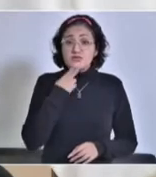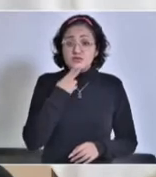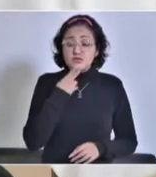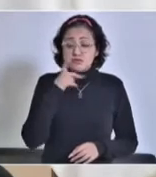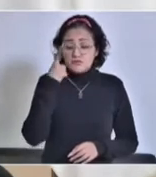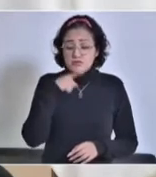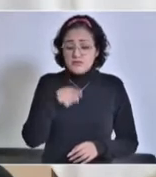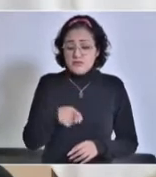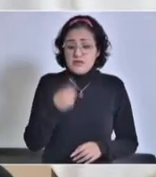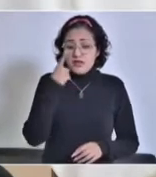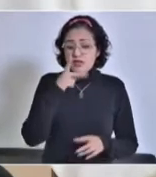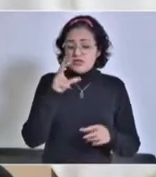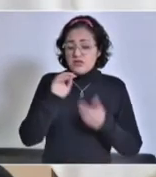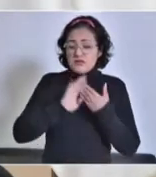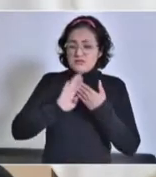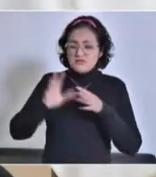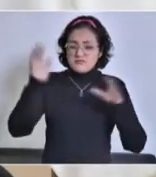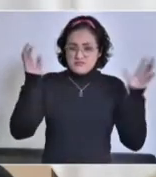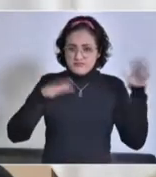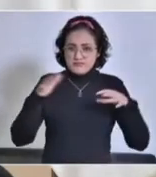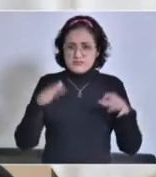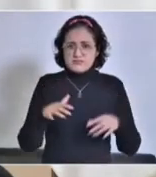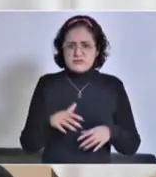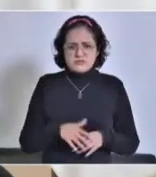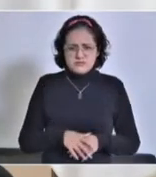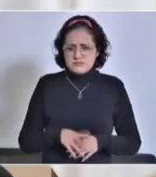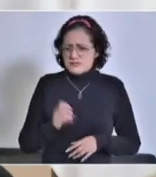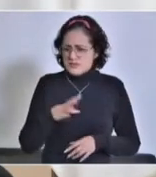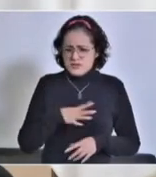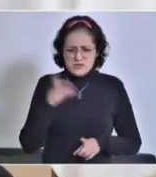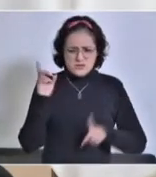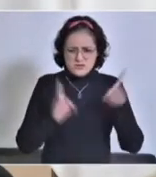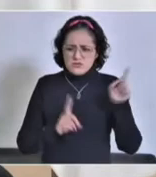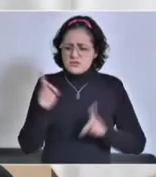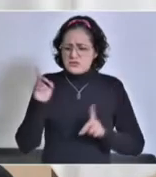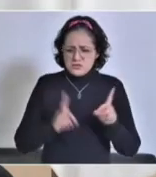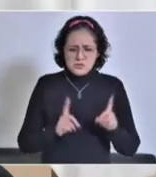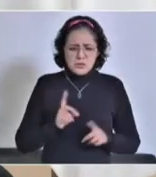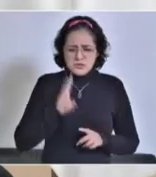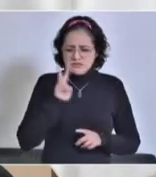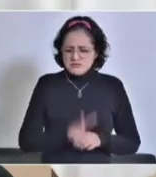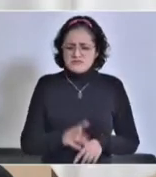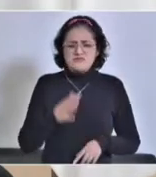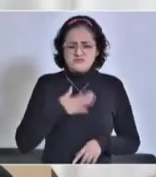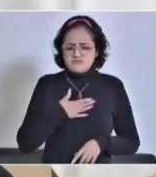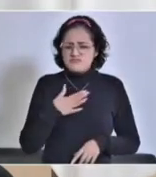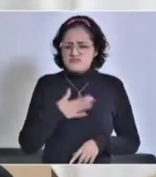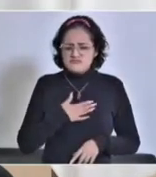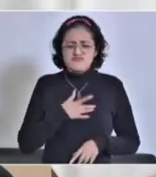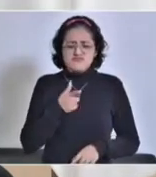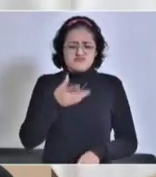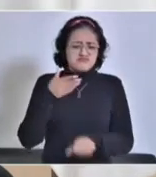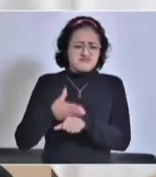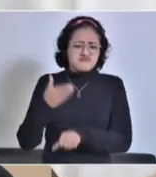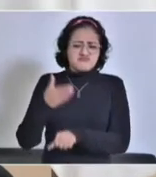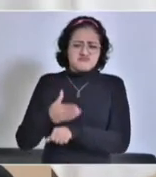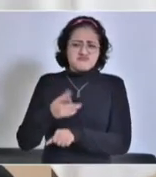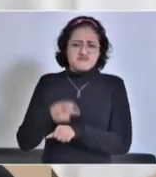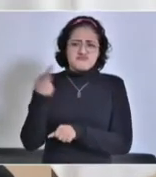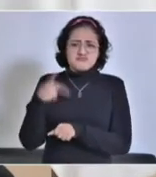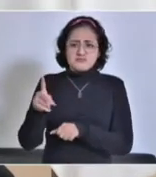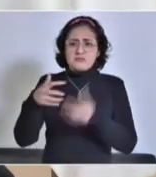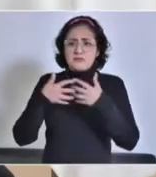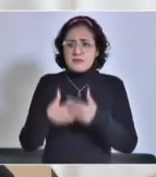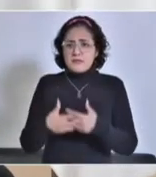esa tecnología, sin duda, hubiéramos sancionado a la empresa,